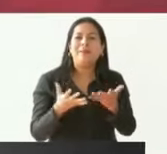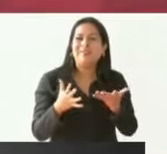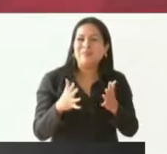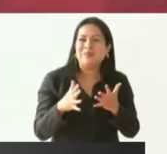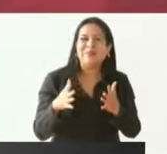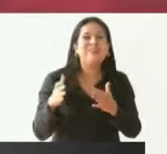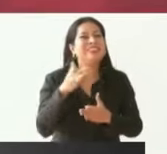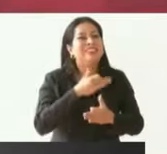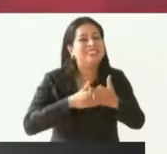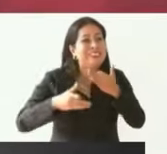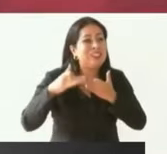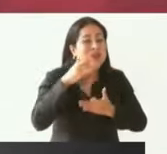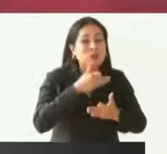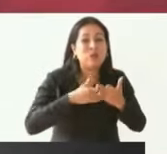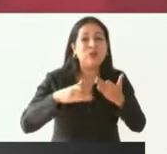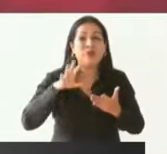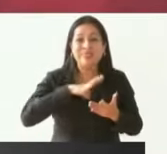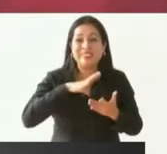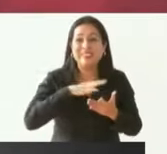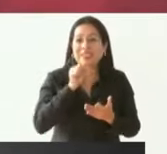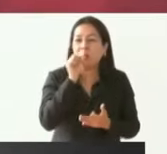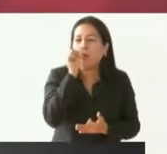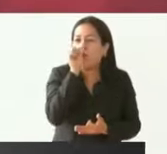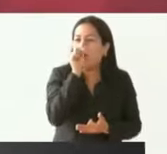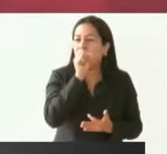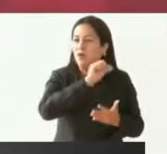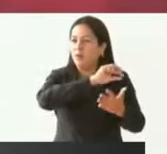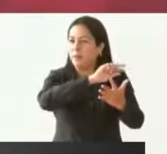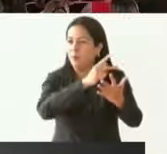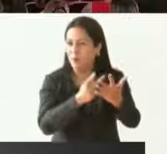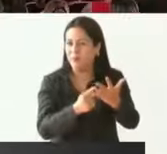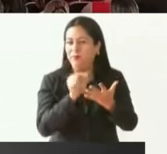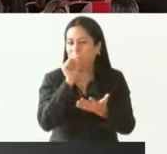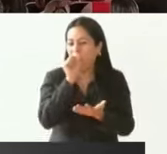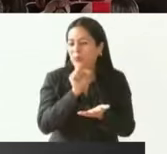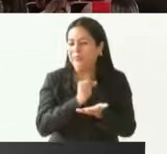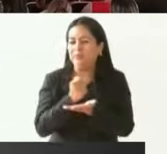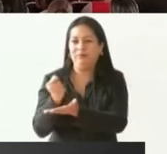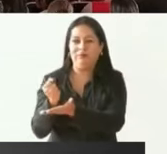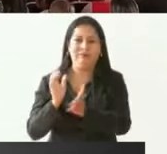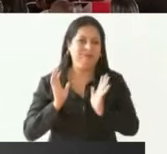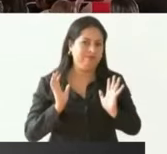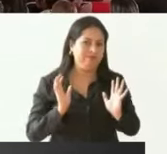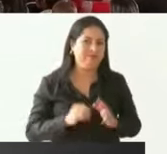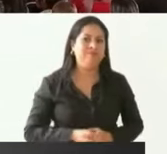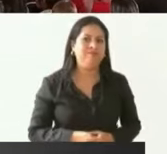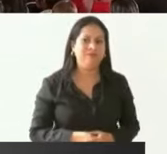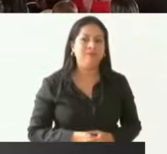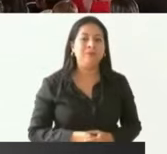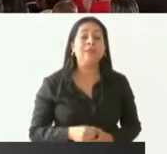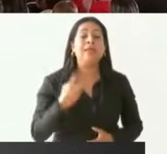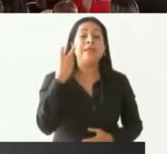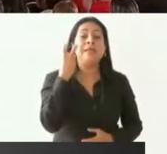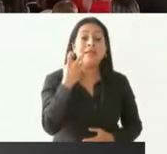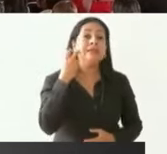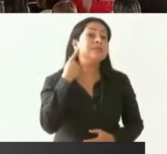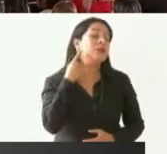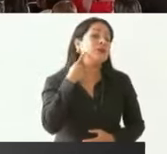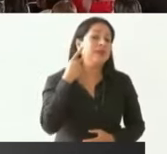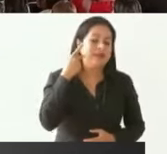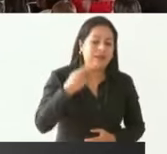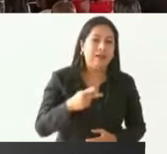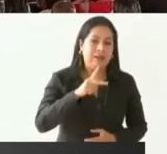todos los hogares llega cuando menos un apoyo. Y esta política